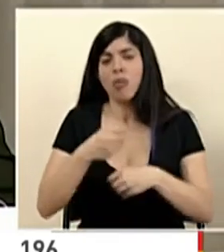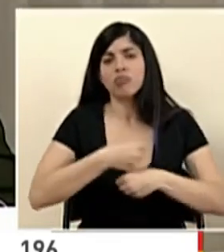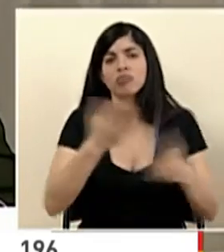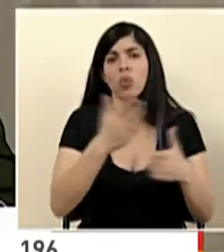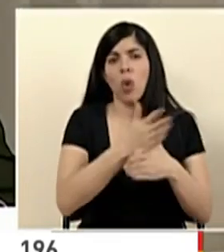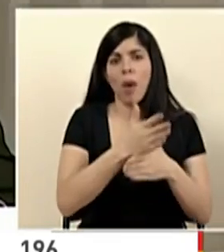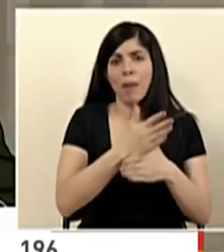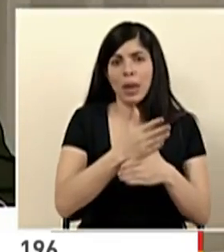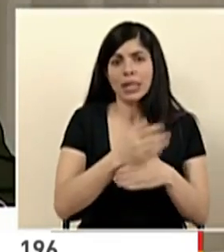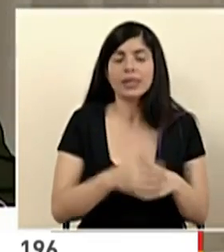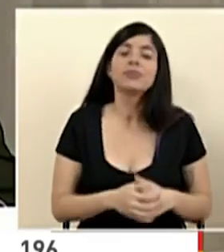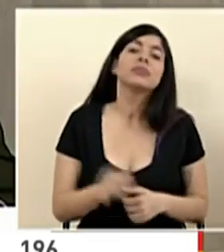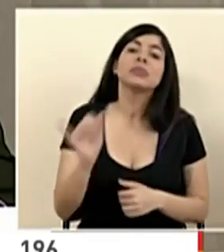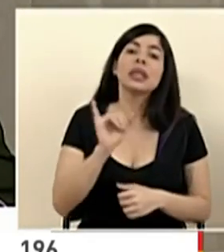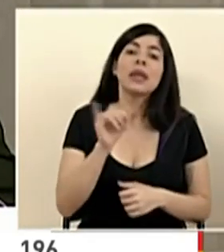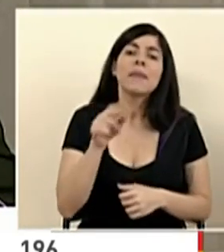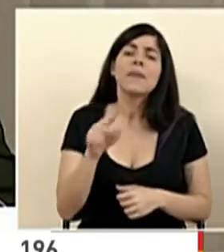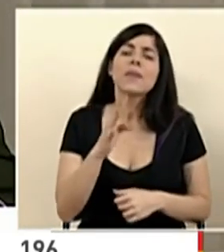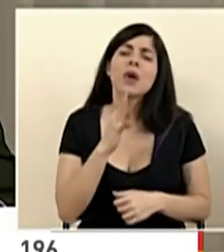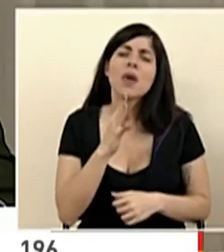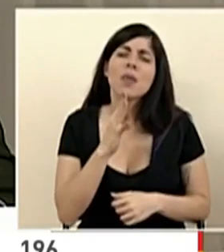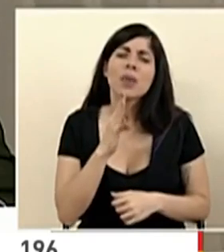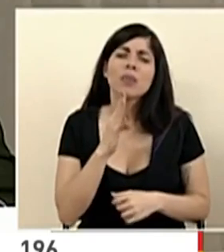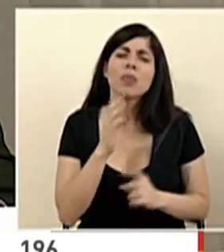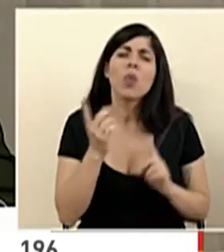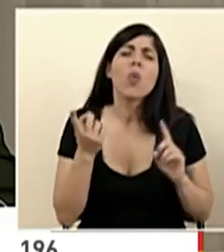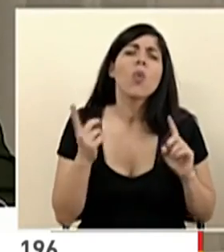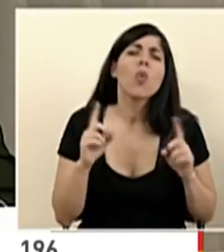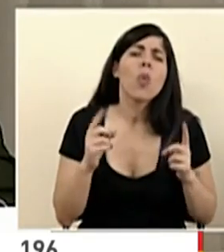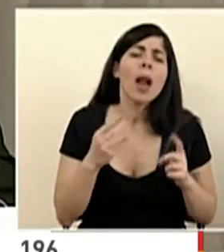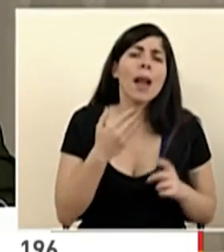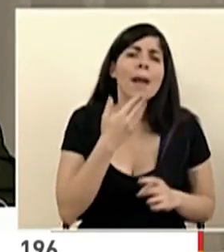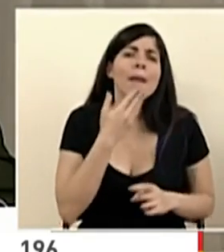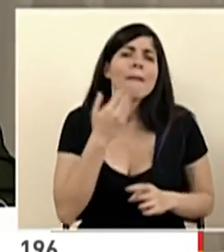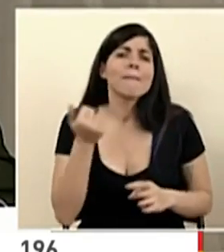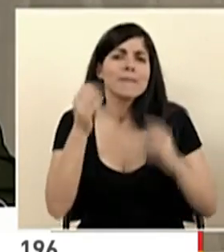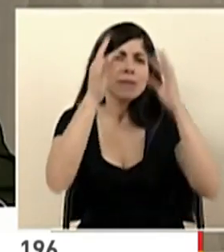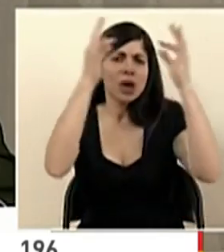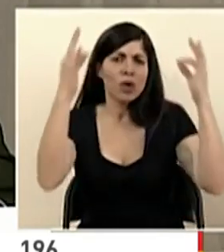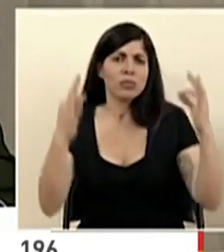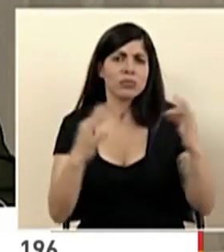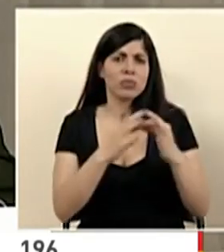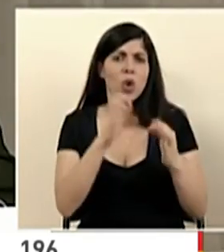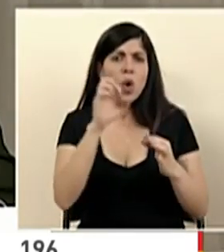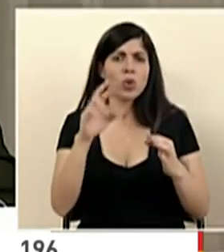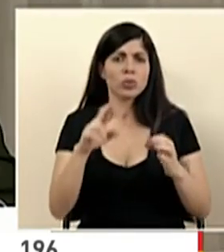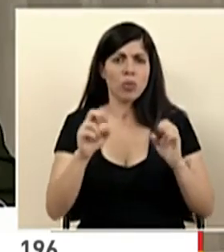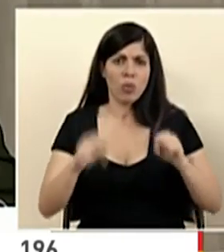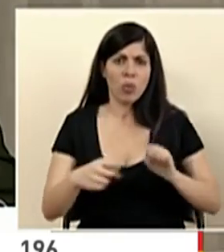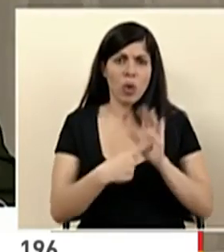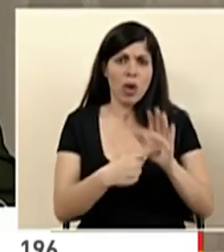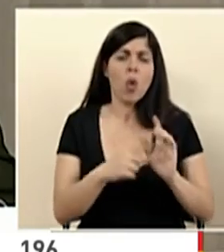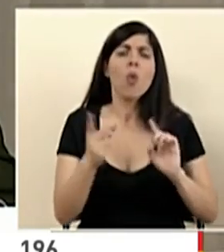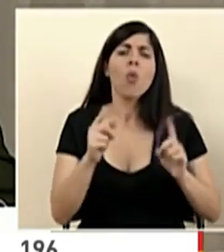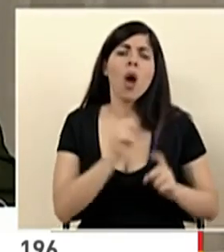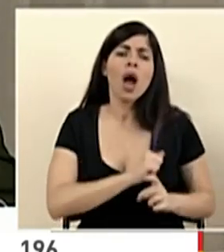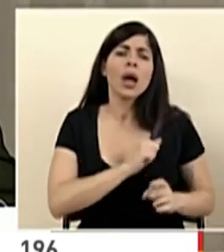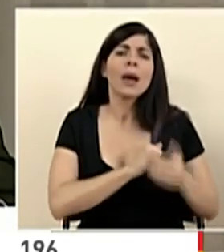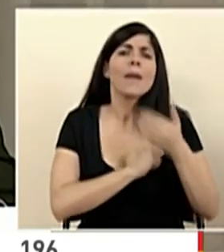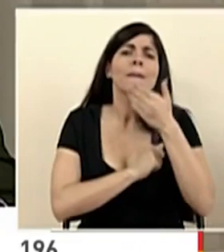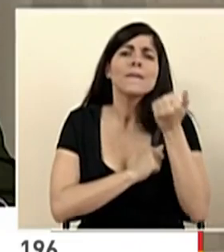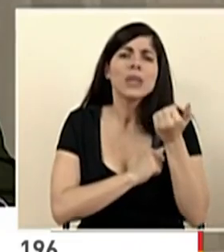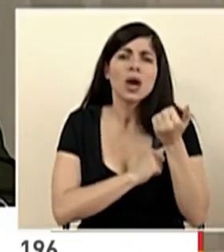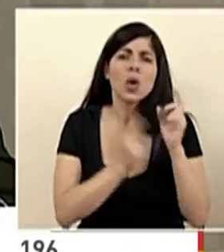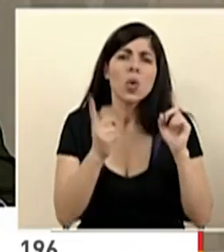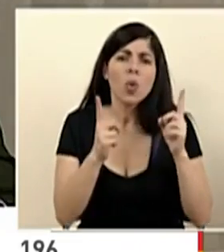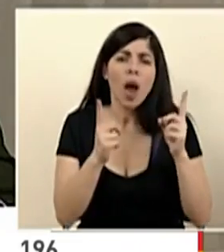También nos habla de cuál es la mejor cara que Costa Rica puede dar y cuál es la mejor actitud que puede tomar, que es la de